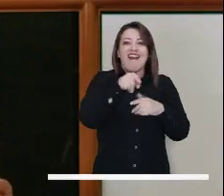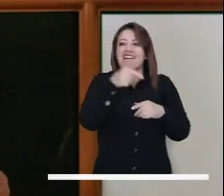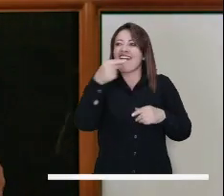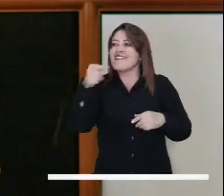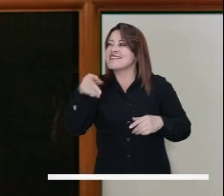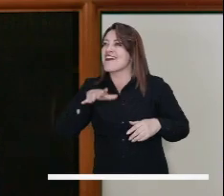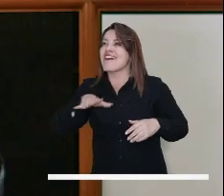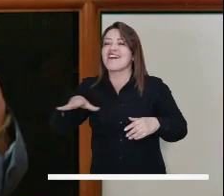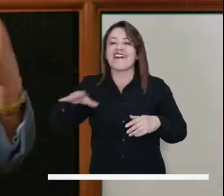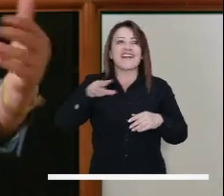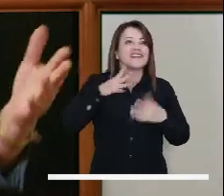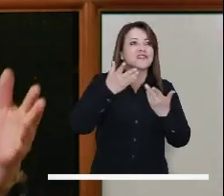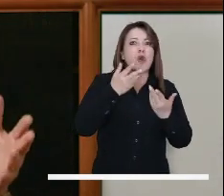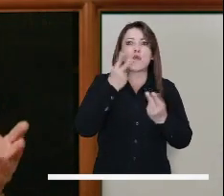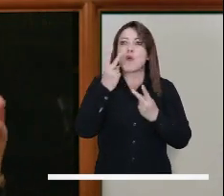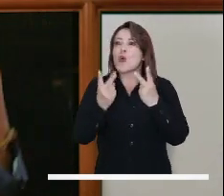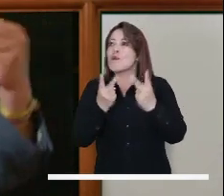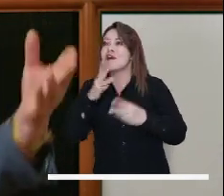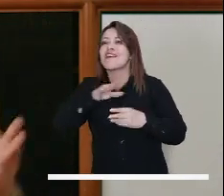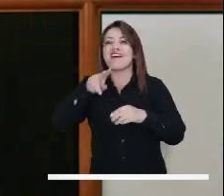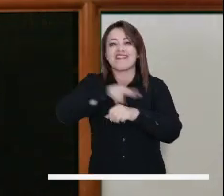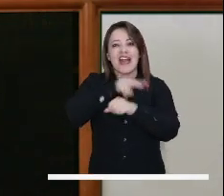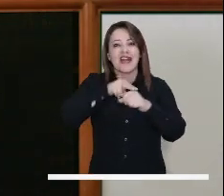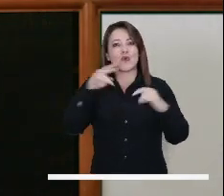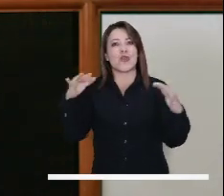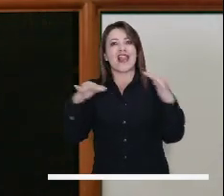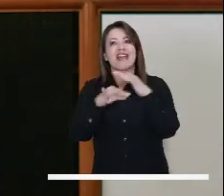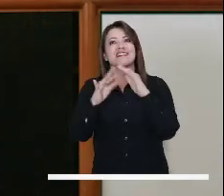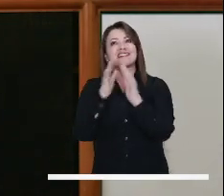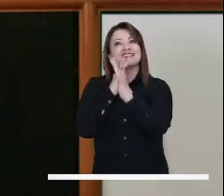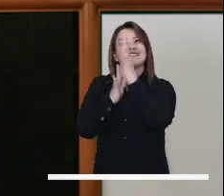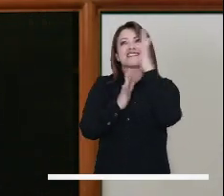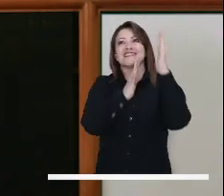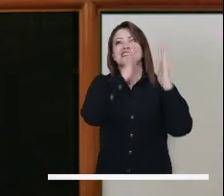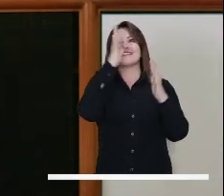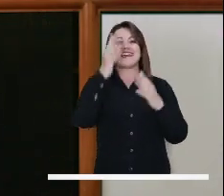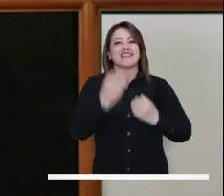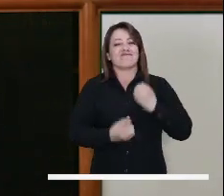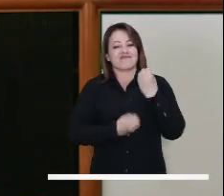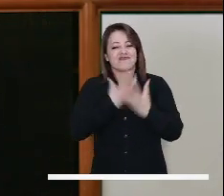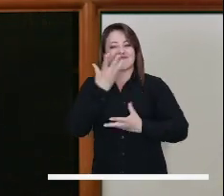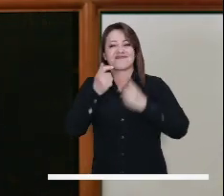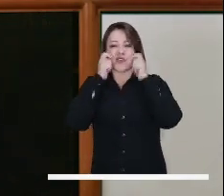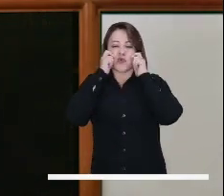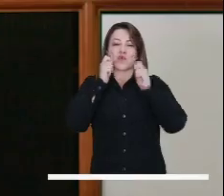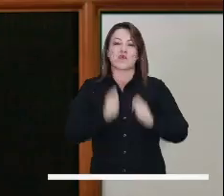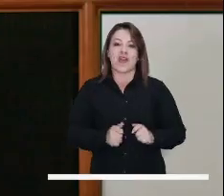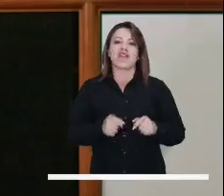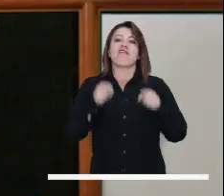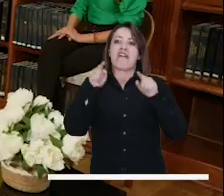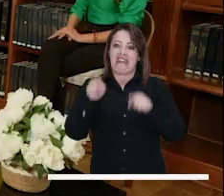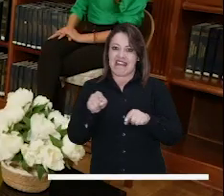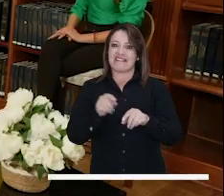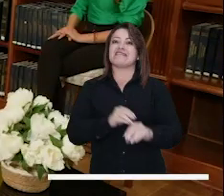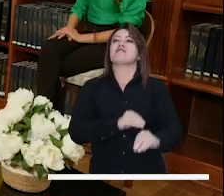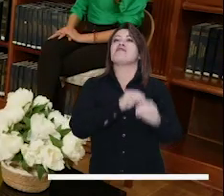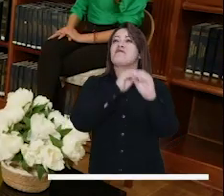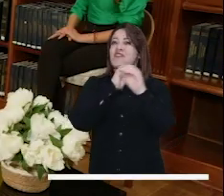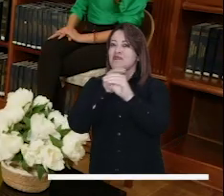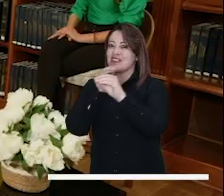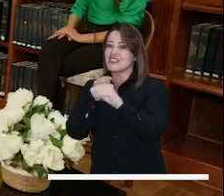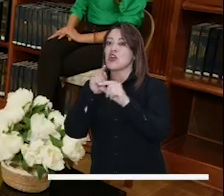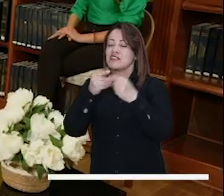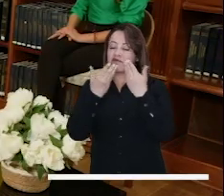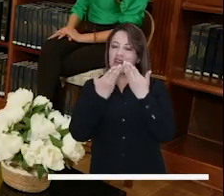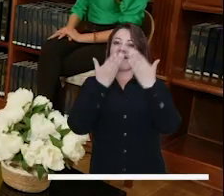en la expectativa de ir a conocer la naturaleza y todas estas expresiones humanas. Esa